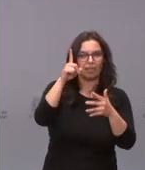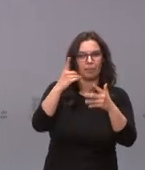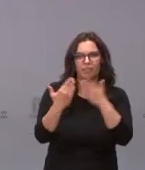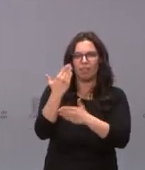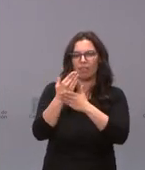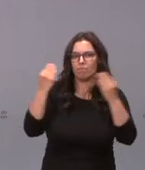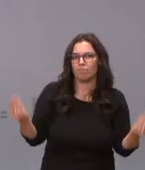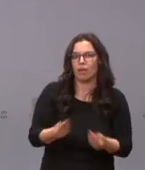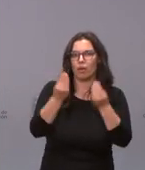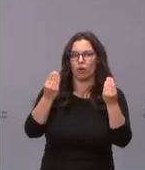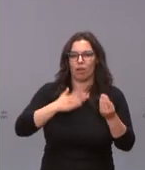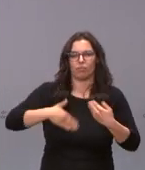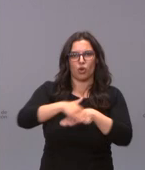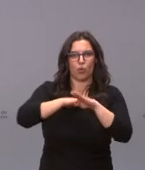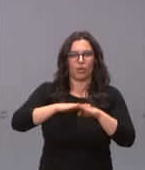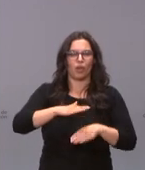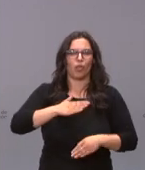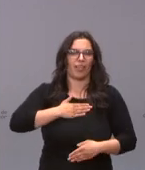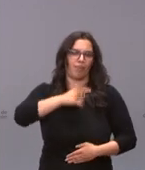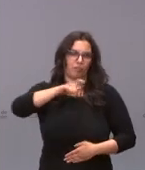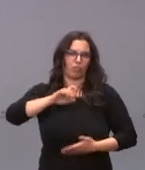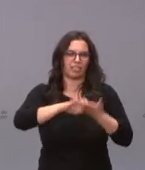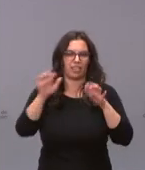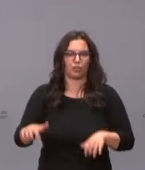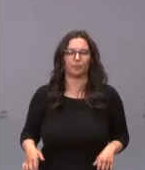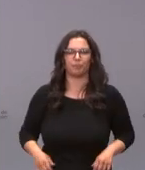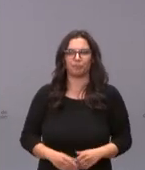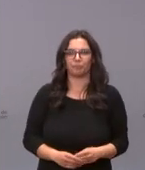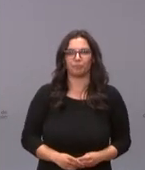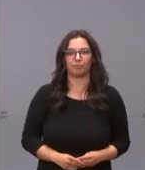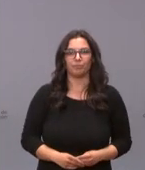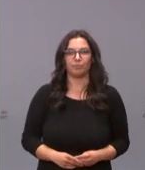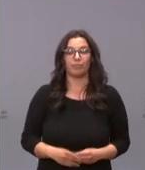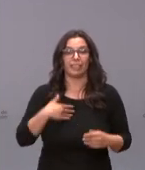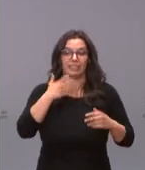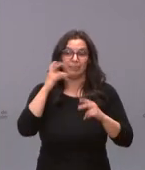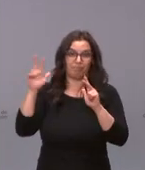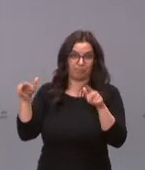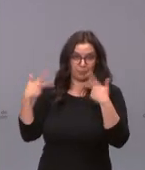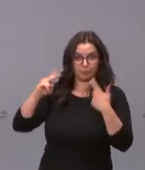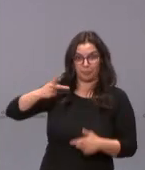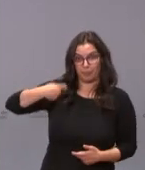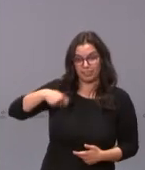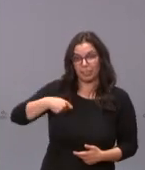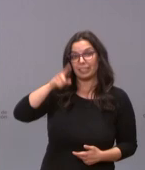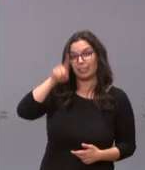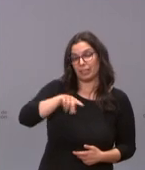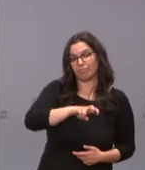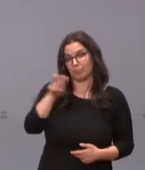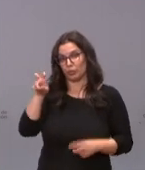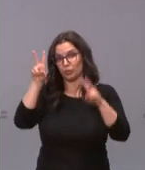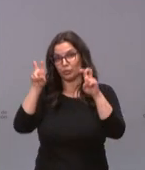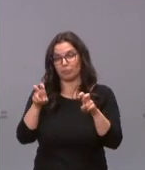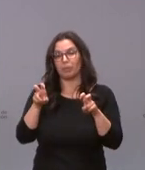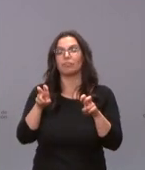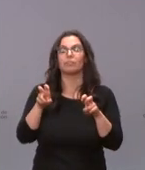el Gobierno de los castellanos y leoneses. Y con permiso del vicepresidente, también en otro orden de cosas, como era